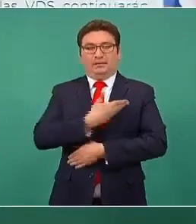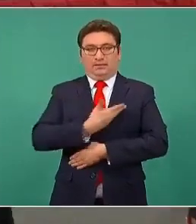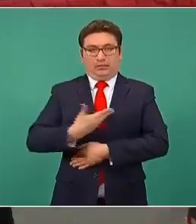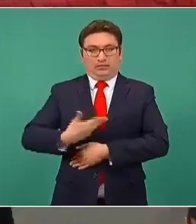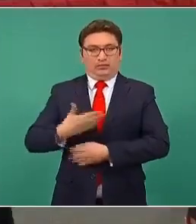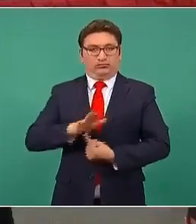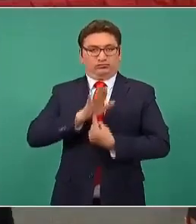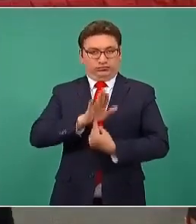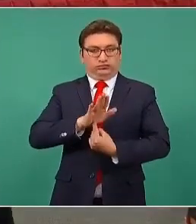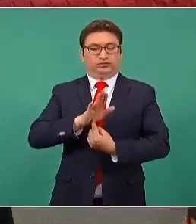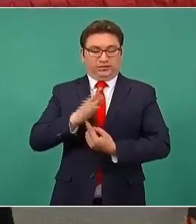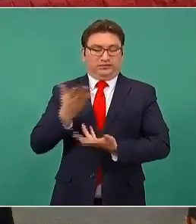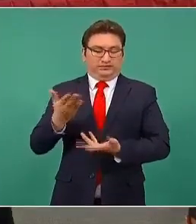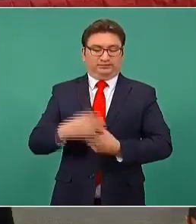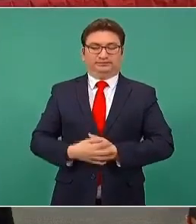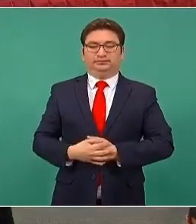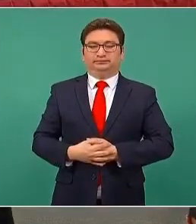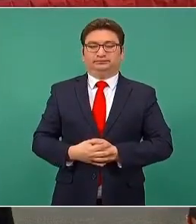La siguiente.